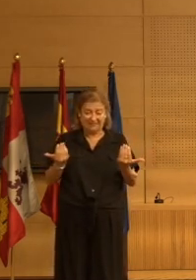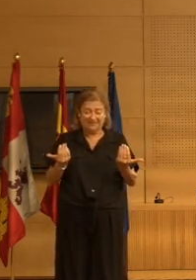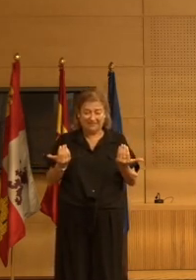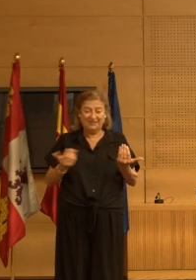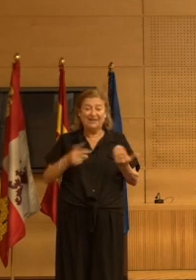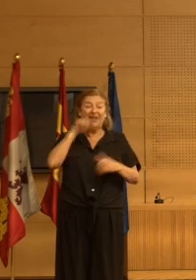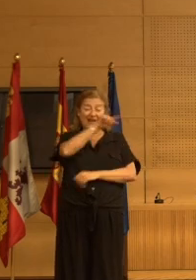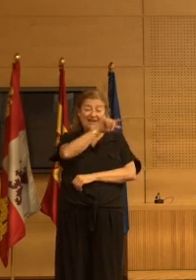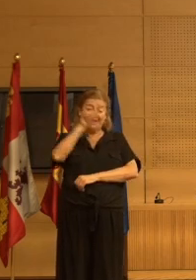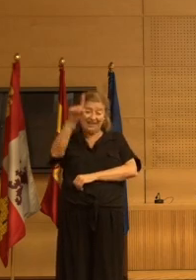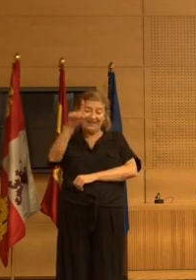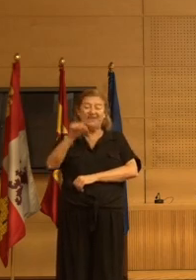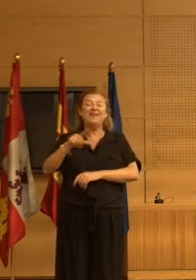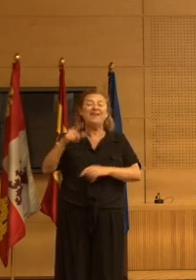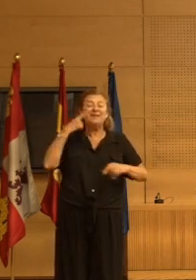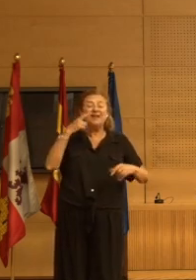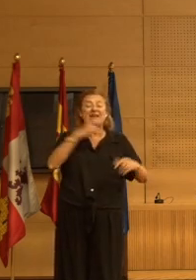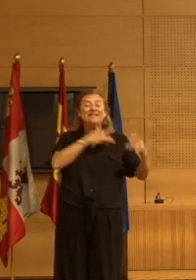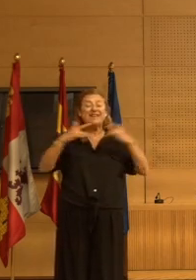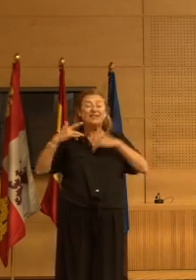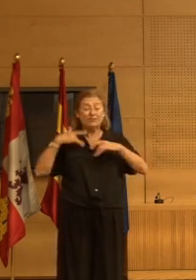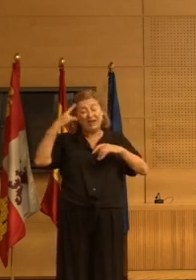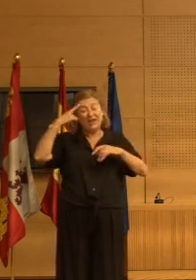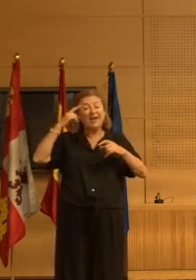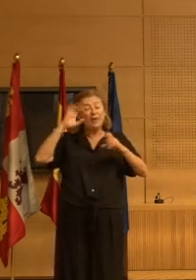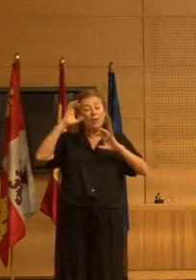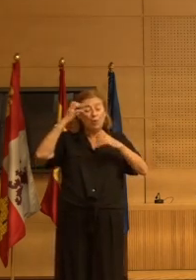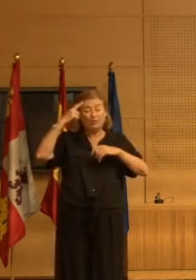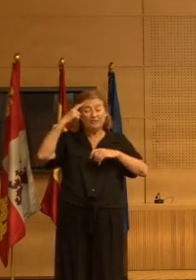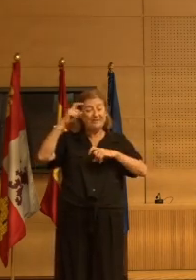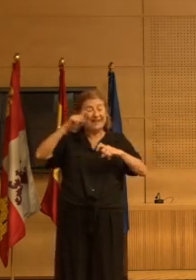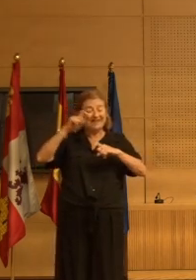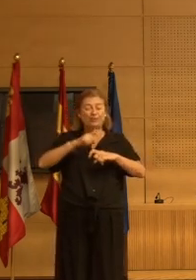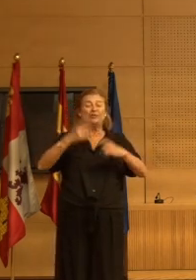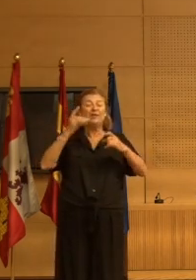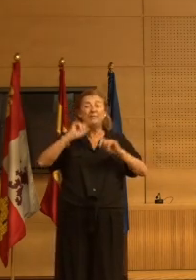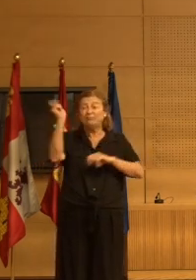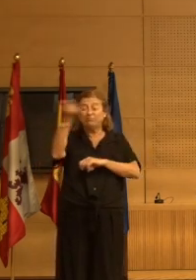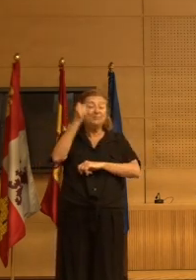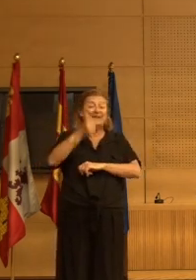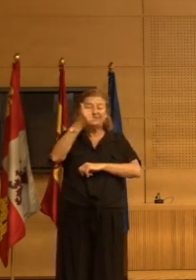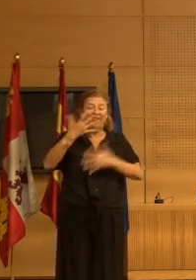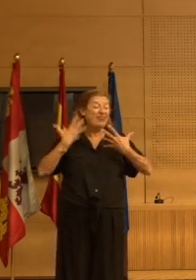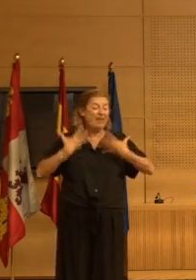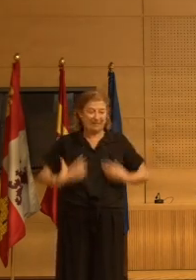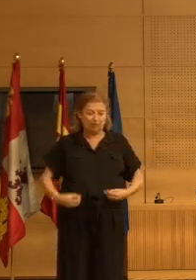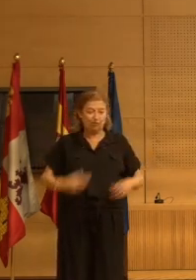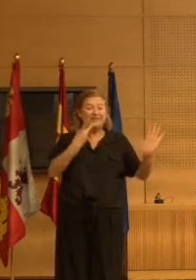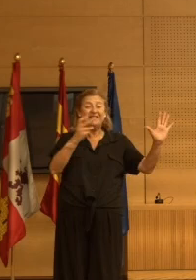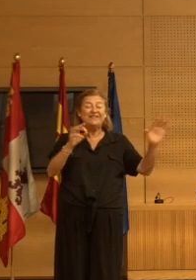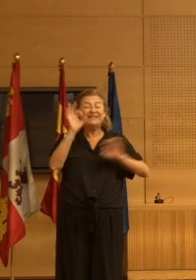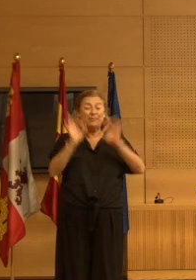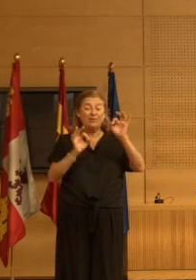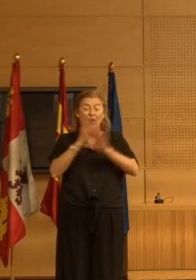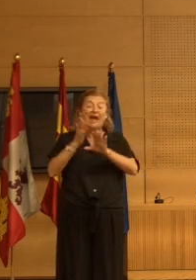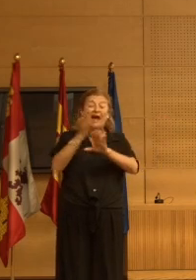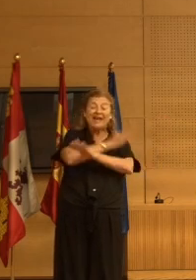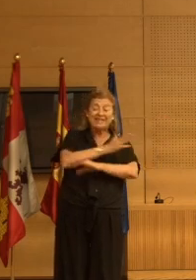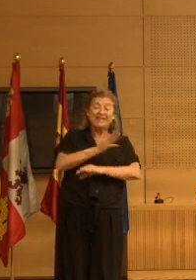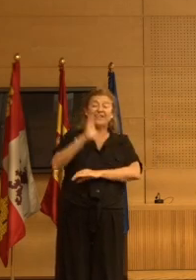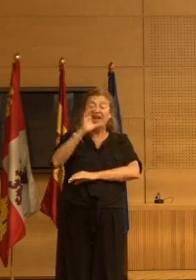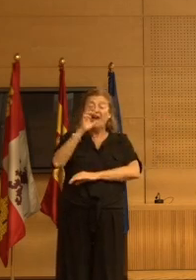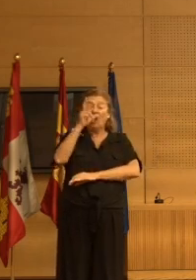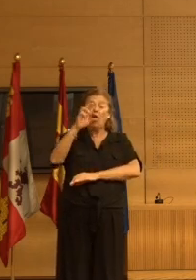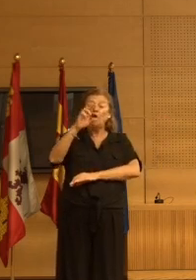aquí están los síndromes neuropsiquiátricos ya que triunfa la depresión el 70% antes de CROME los médicos esto